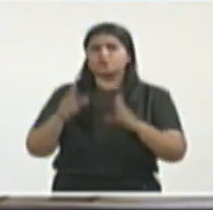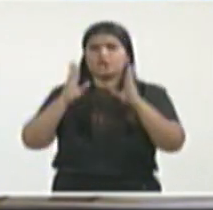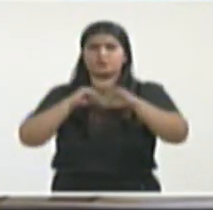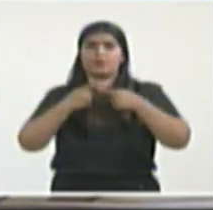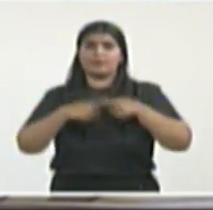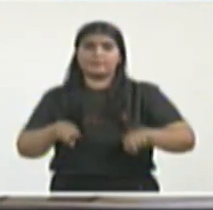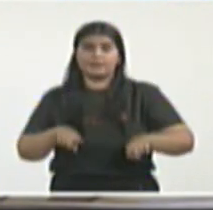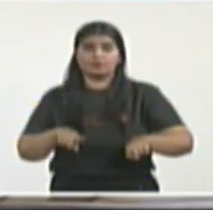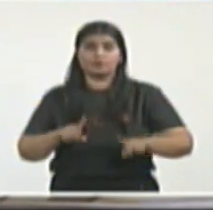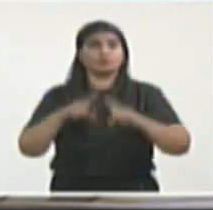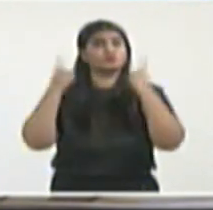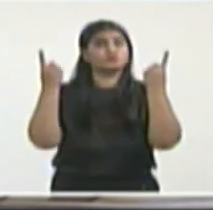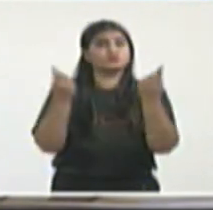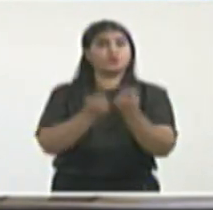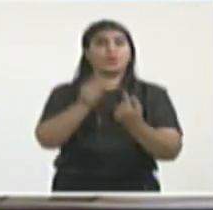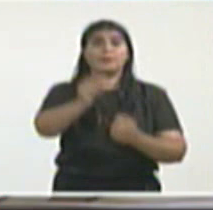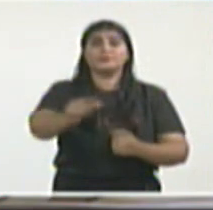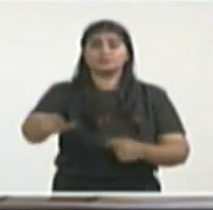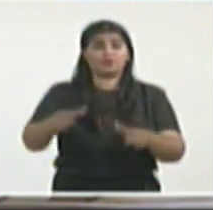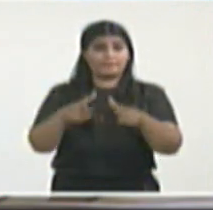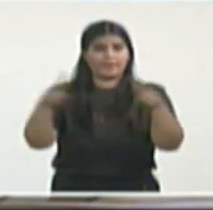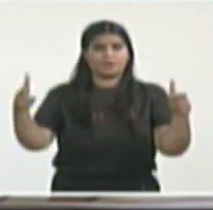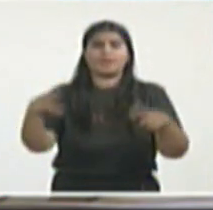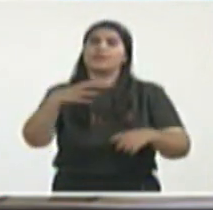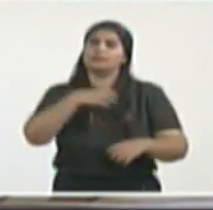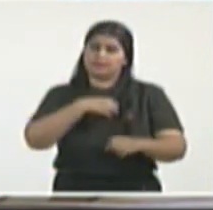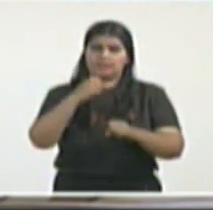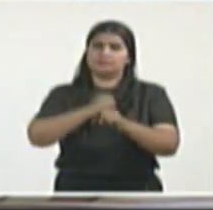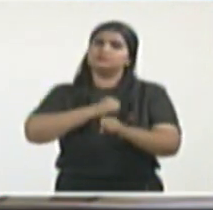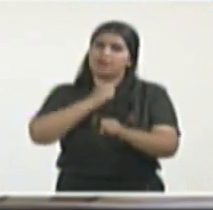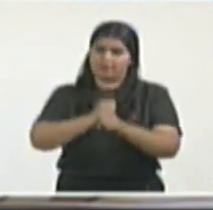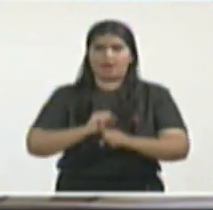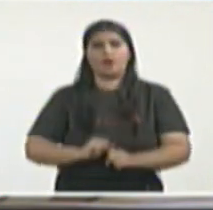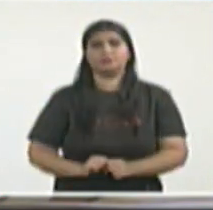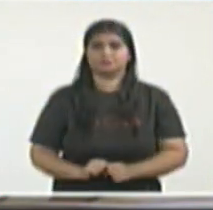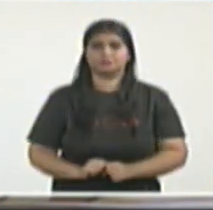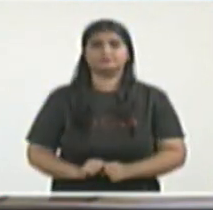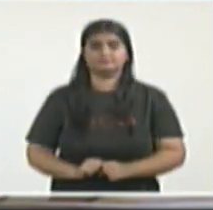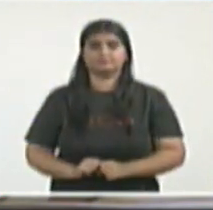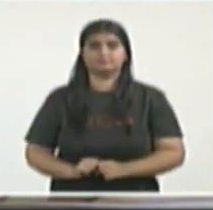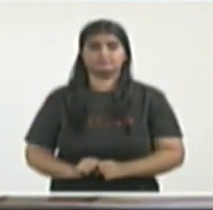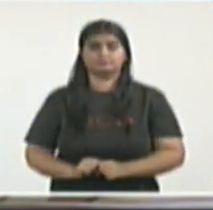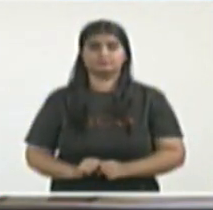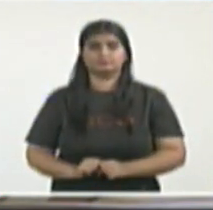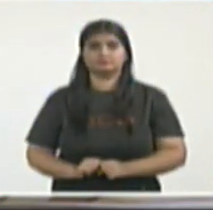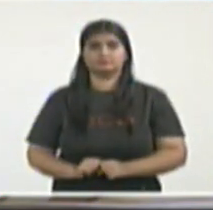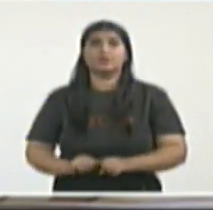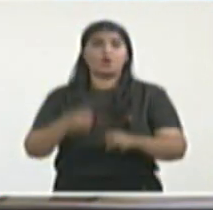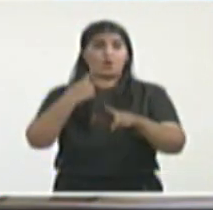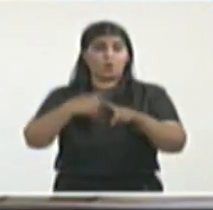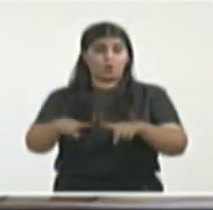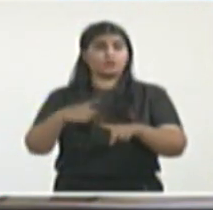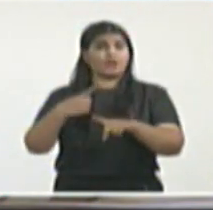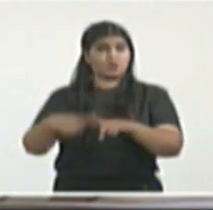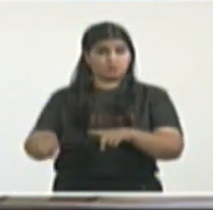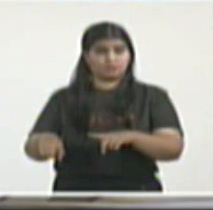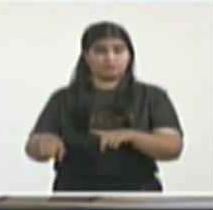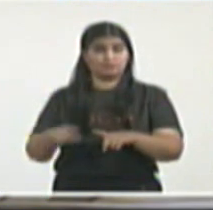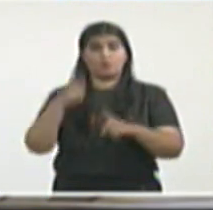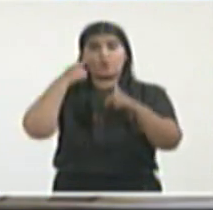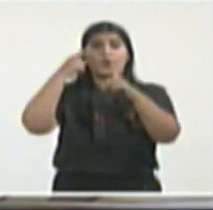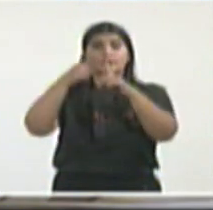y medidas quirúrgicas dirigidas a dañar a la familia cubana, a impedir la